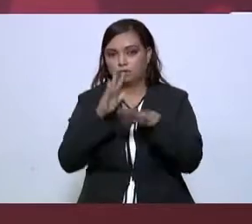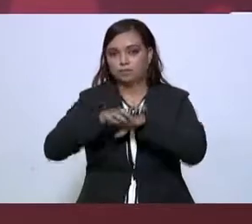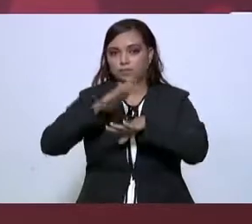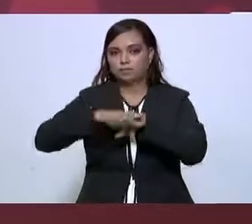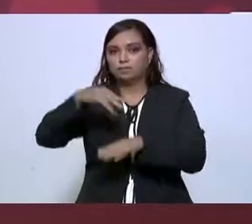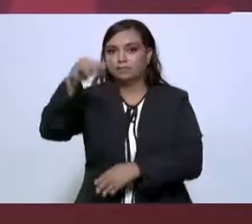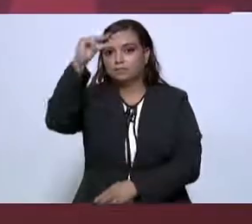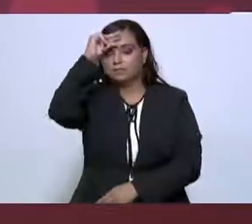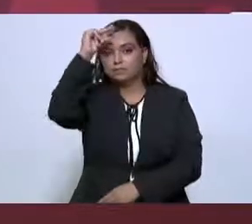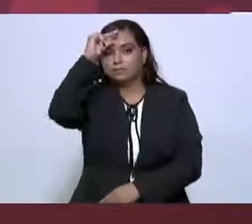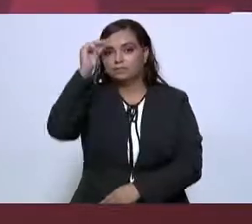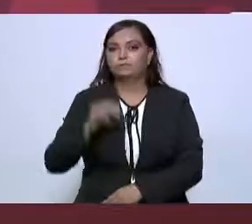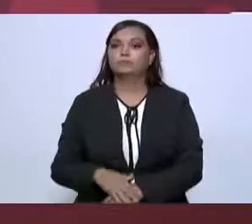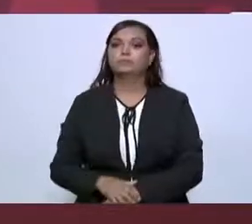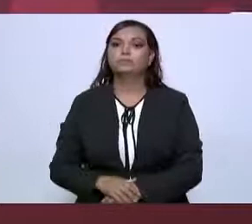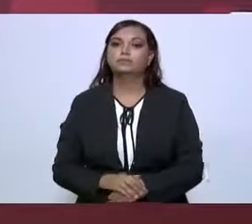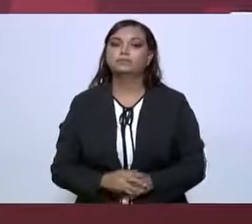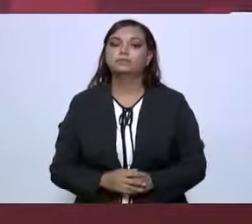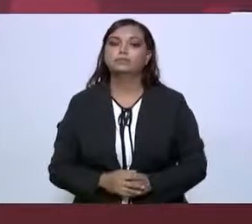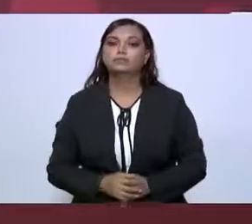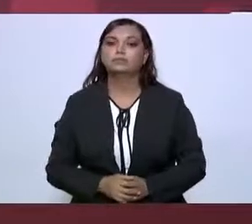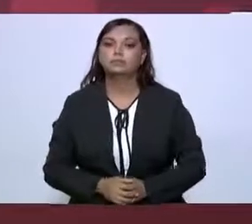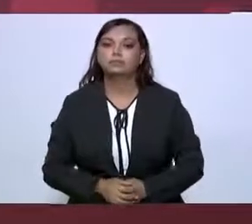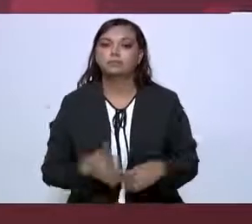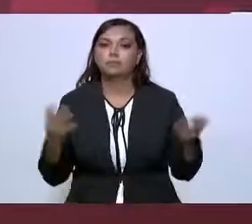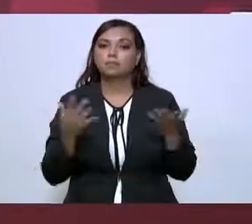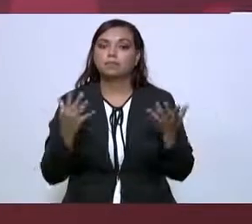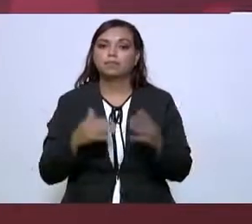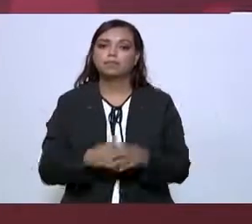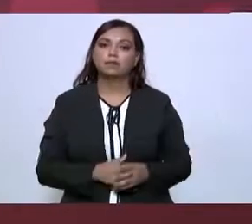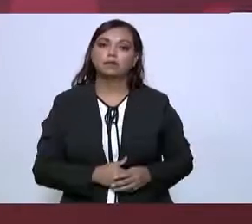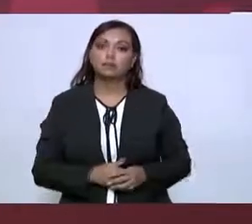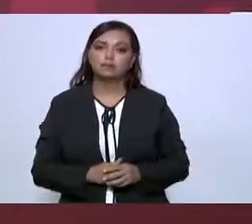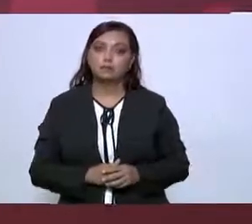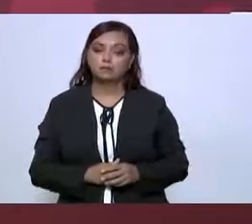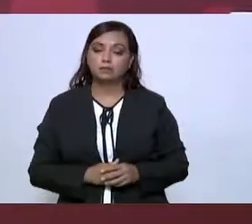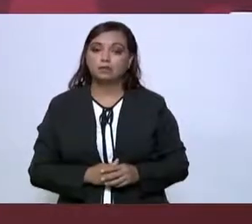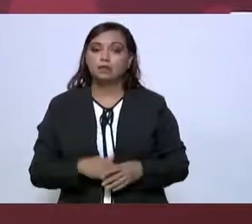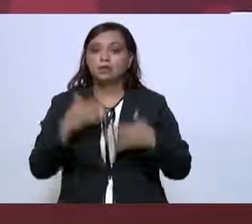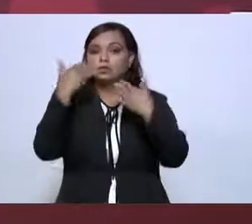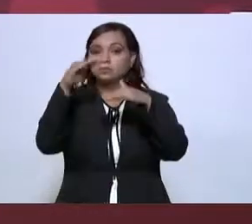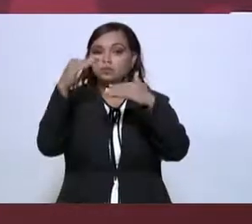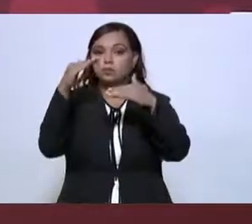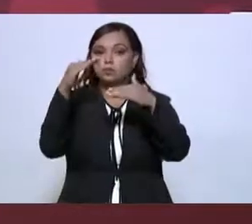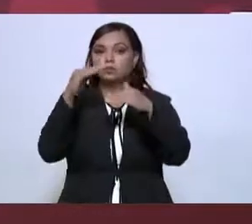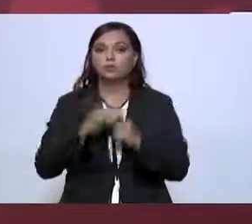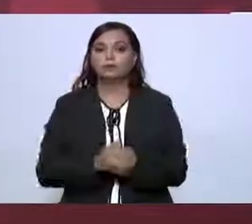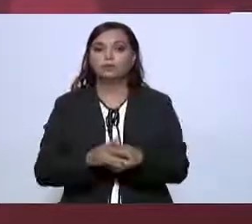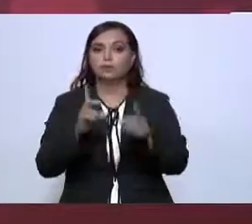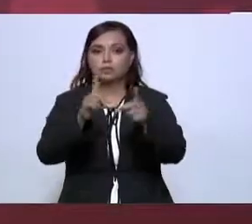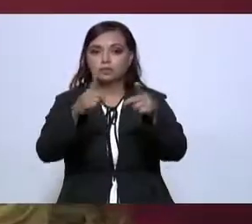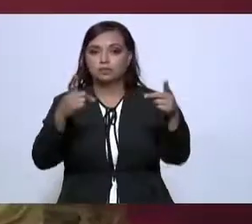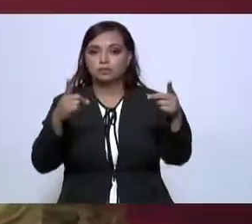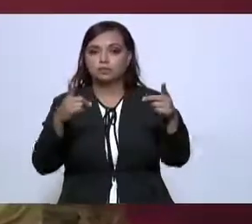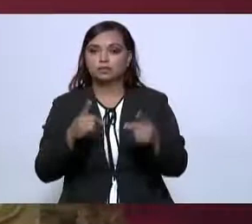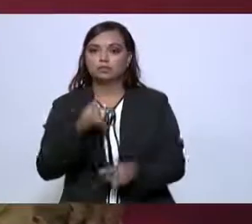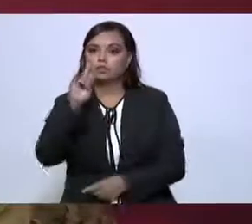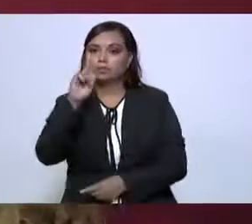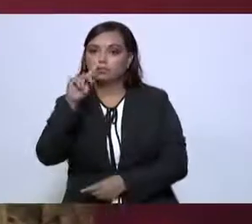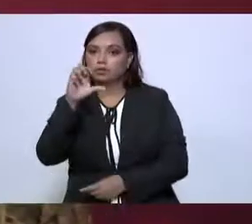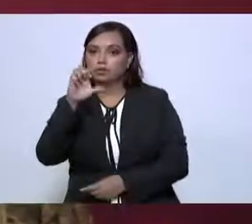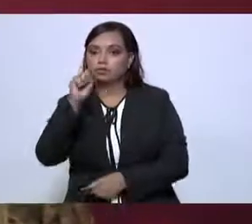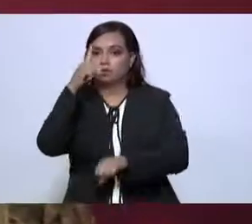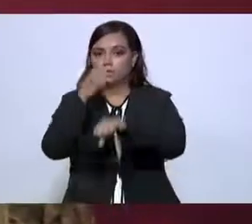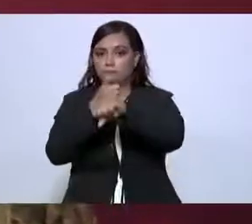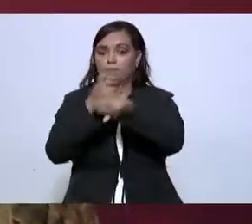inteligencia. La que sigue, por favor. En lo que se refiere, la que sigue. A los desarrollos en los puertos, primero que